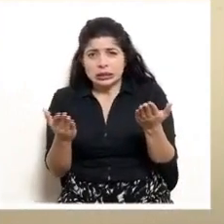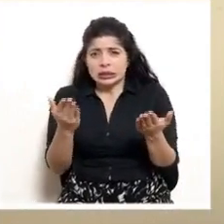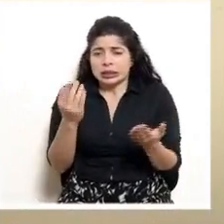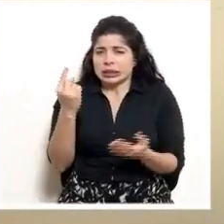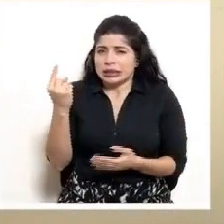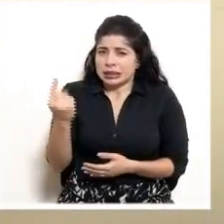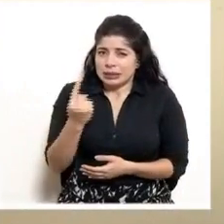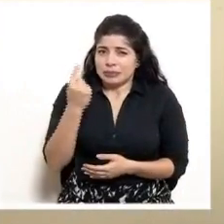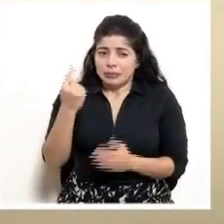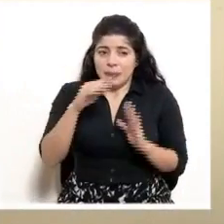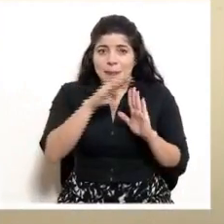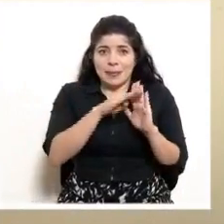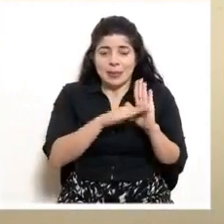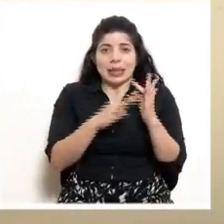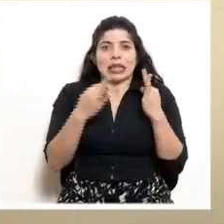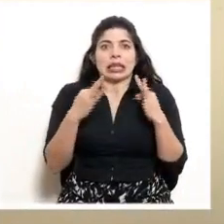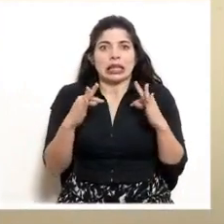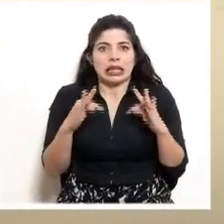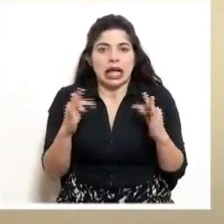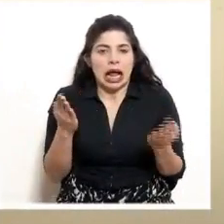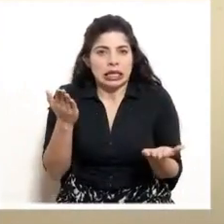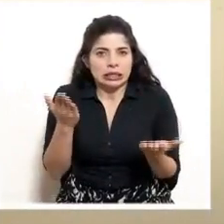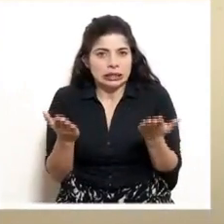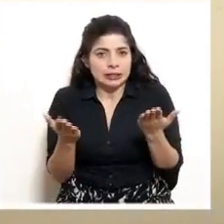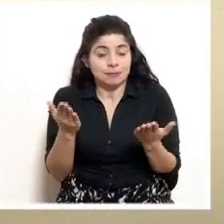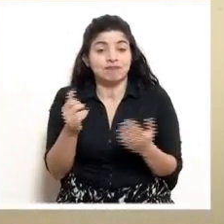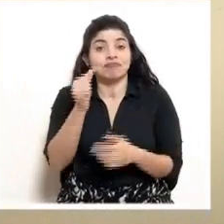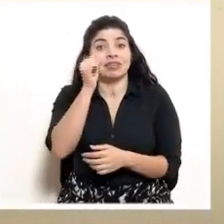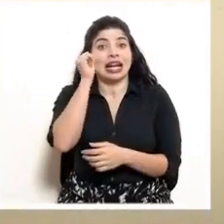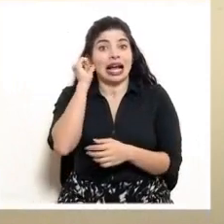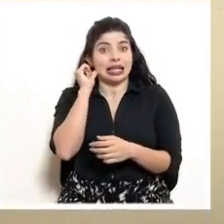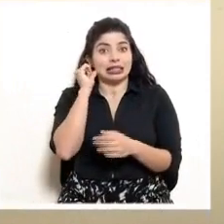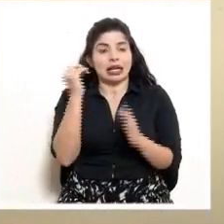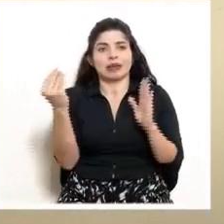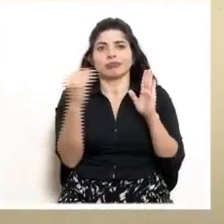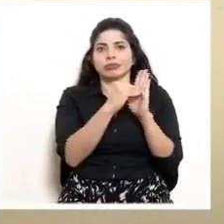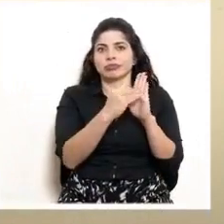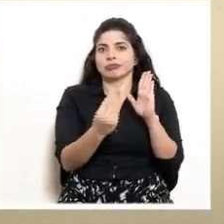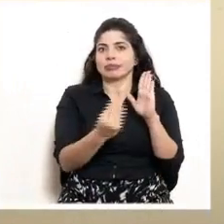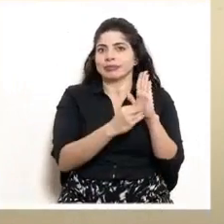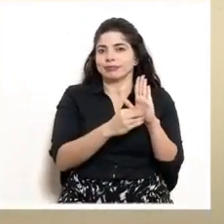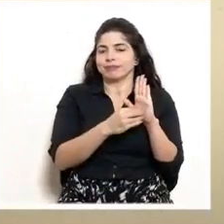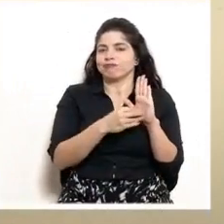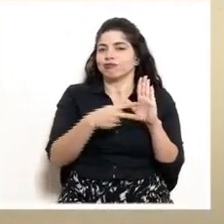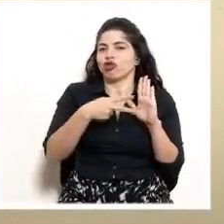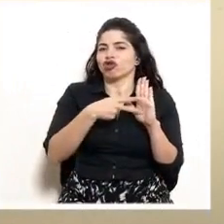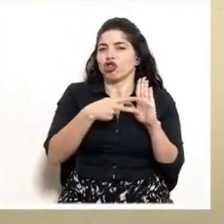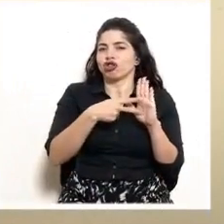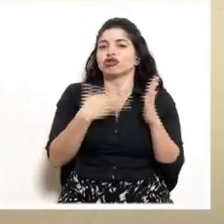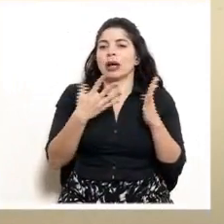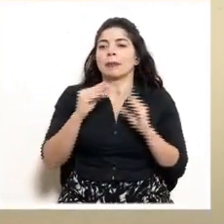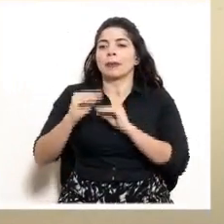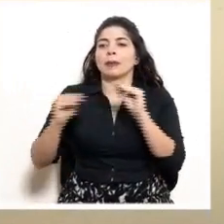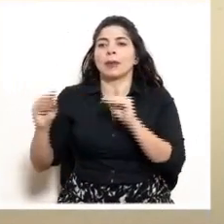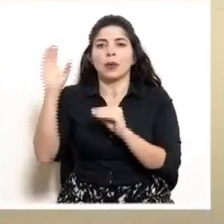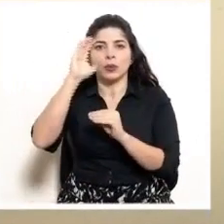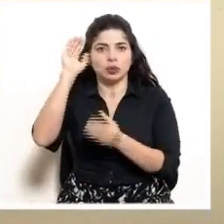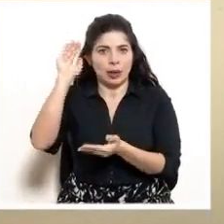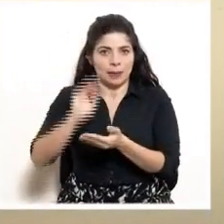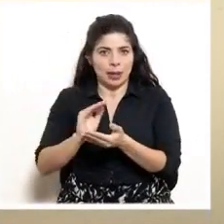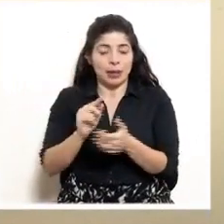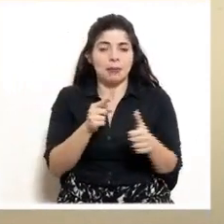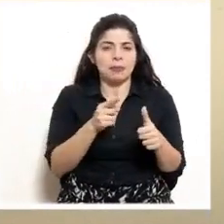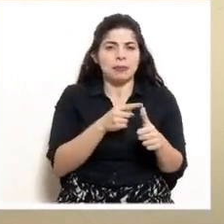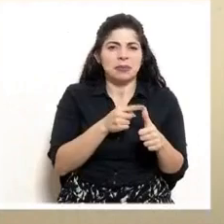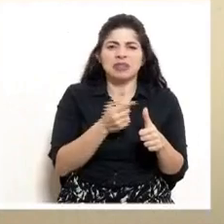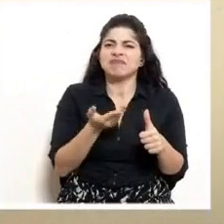cada una de sus medidas. Entonces, ayer se toman dos medidas que tienen que ver con reducir la velocidad del contagio. Número